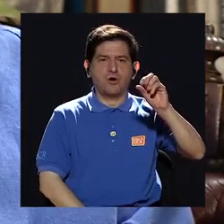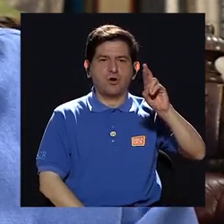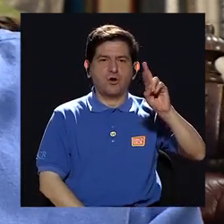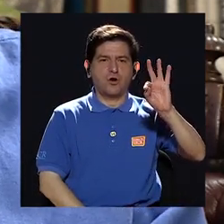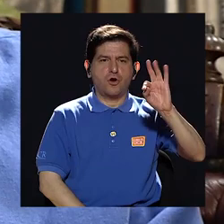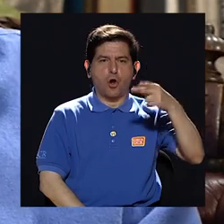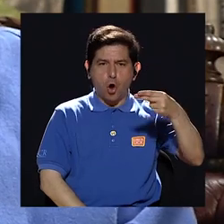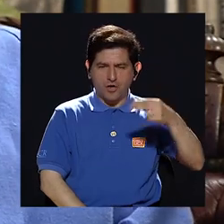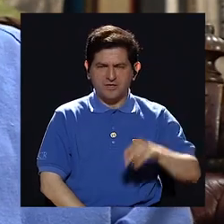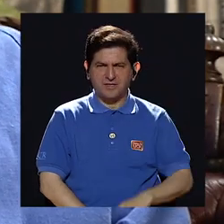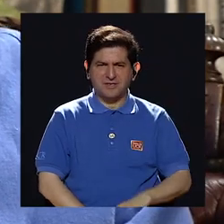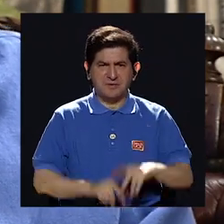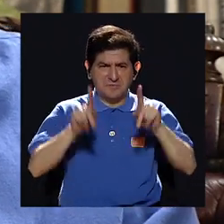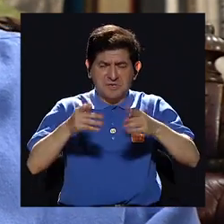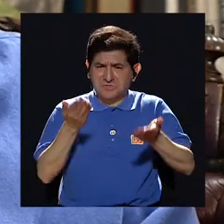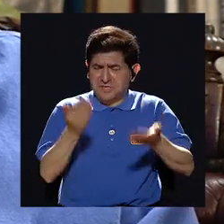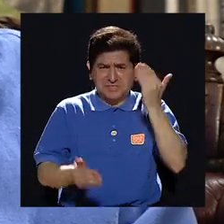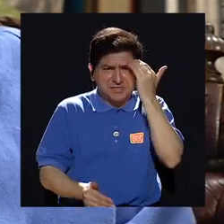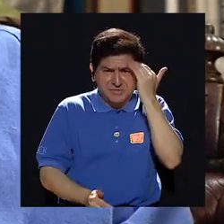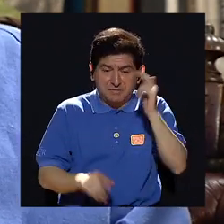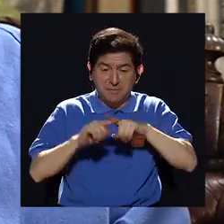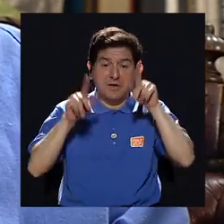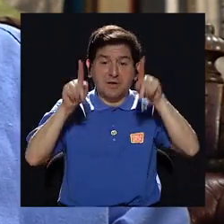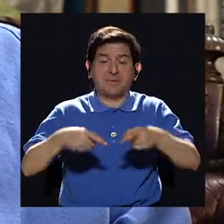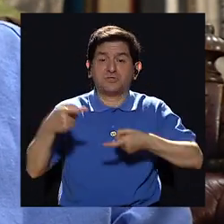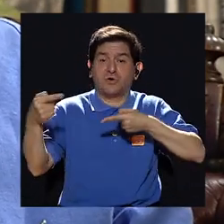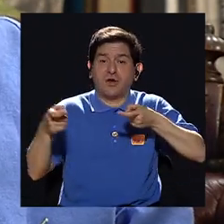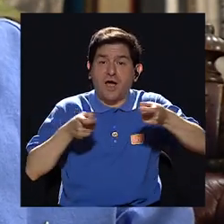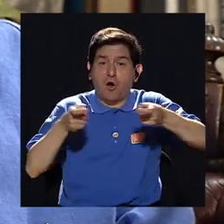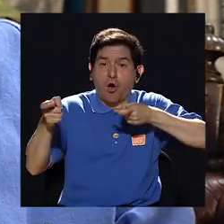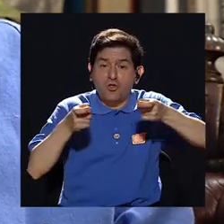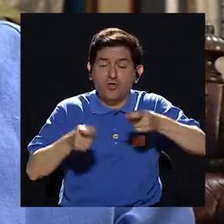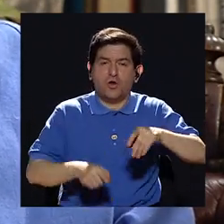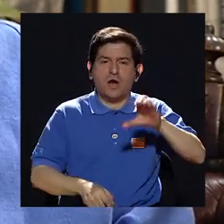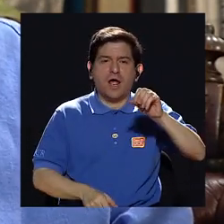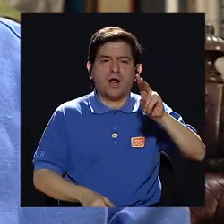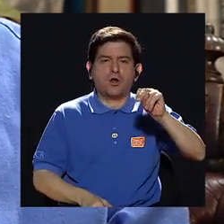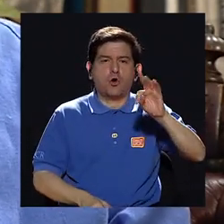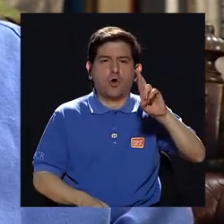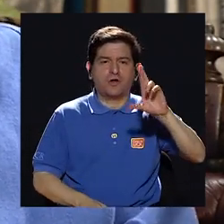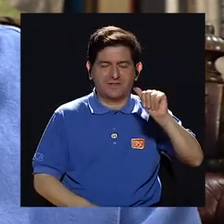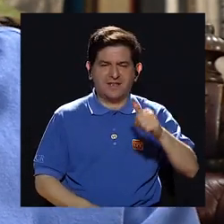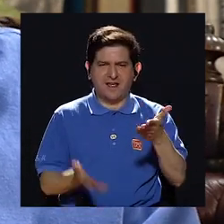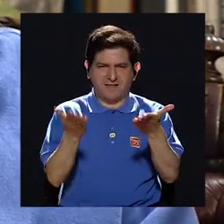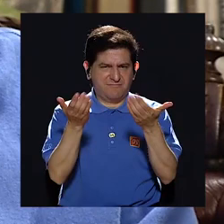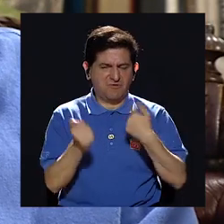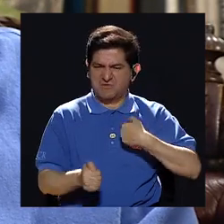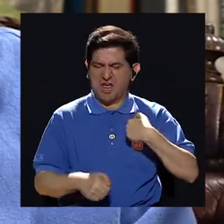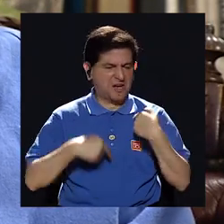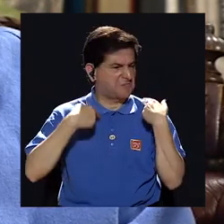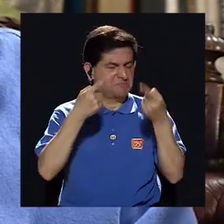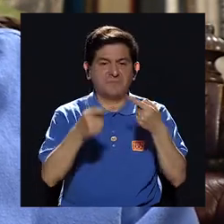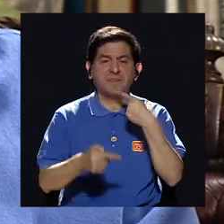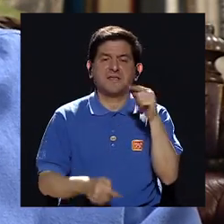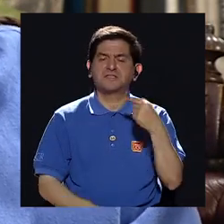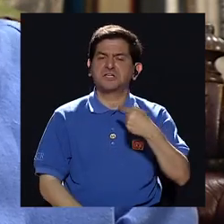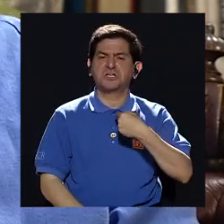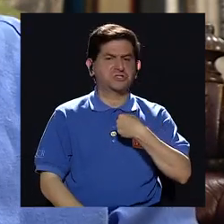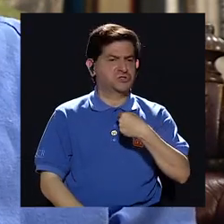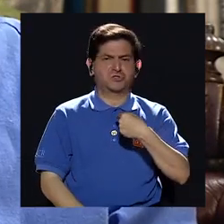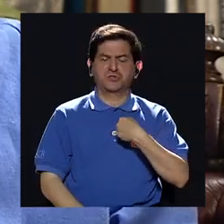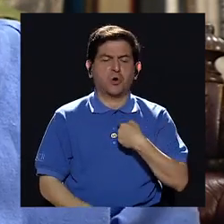que mucha gente no recordará quién era, pero era el que manejaba la contra, no quiere que yo vaya porque dice que